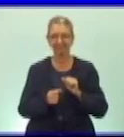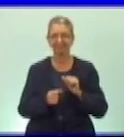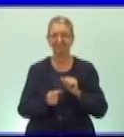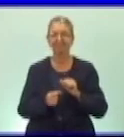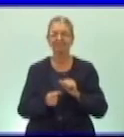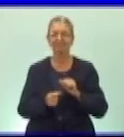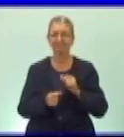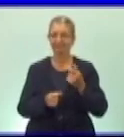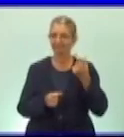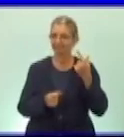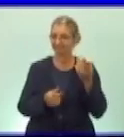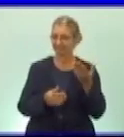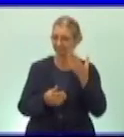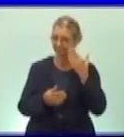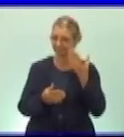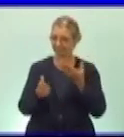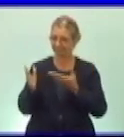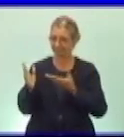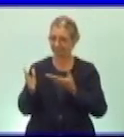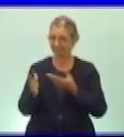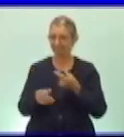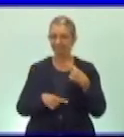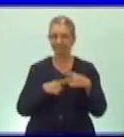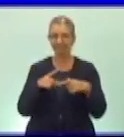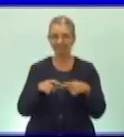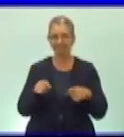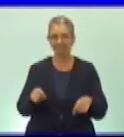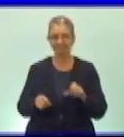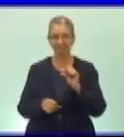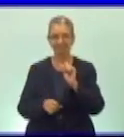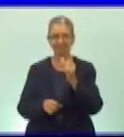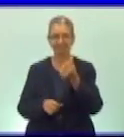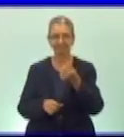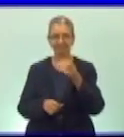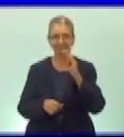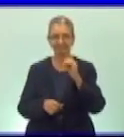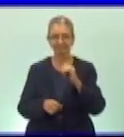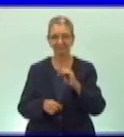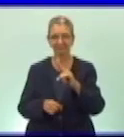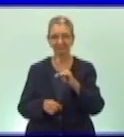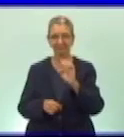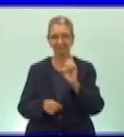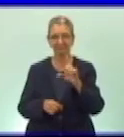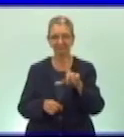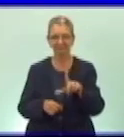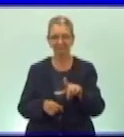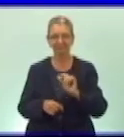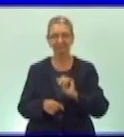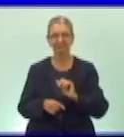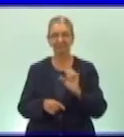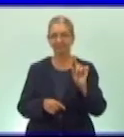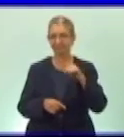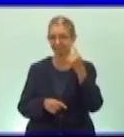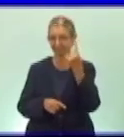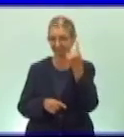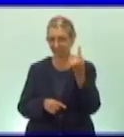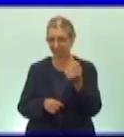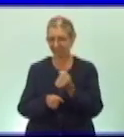Aquí tenemos el caso del pionero Samuel que empezó a hacer su álbum en hojitas y ahora